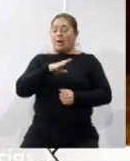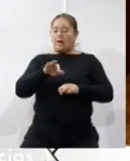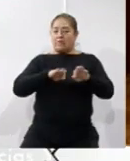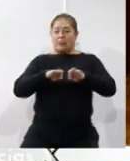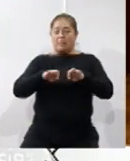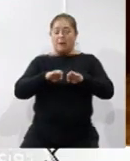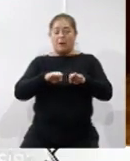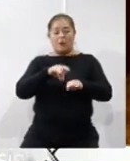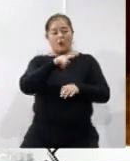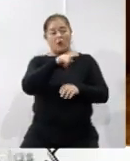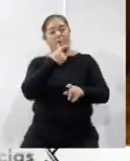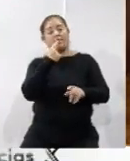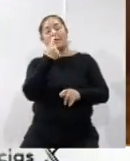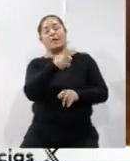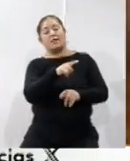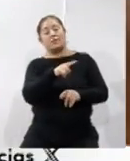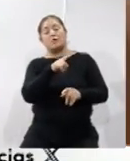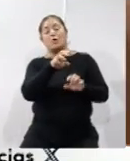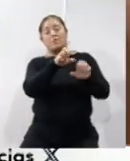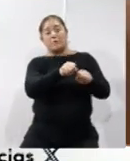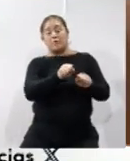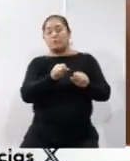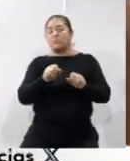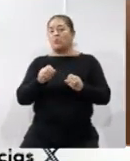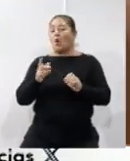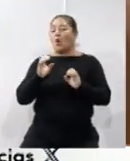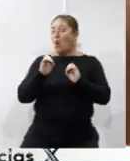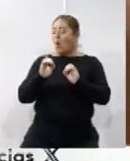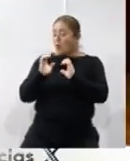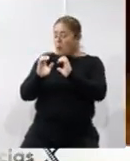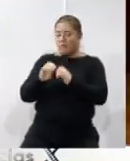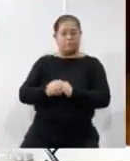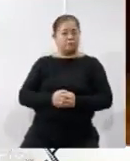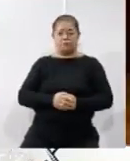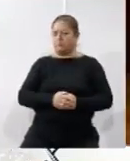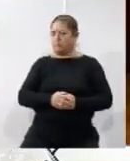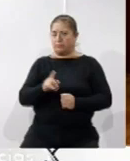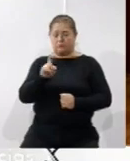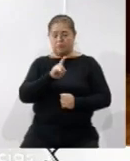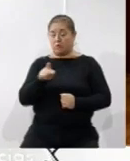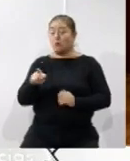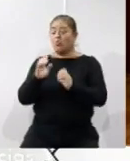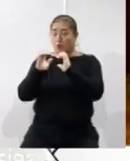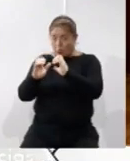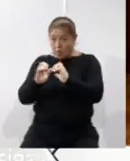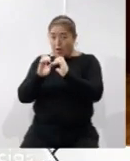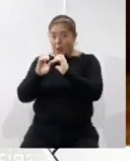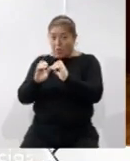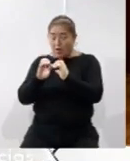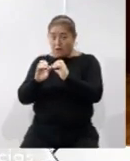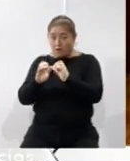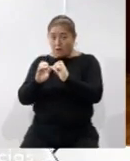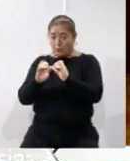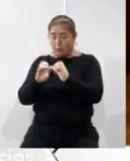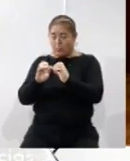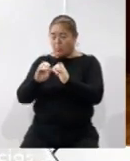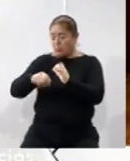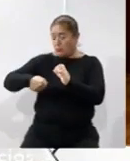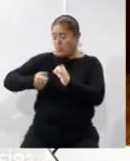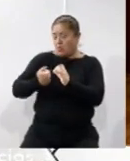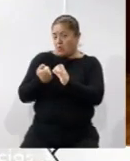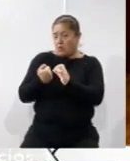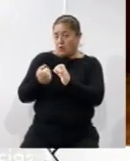combate de delito o solo de custodia? Solamente de custodia y resguardo. Eso no quiere decir que no estemos preparados para